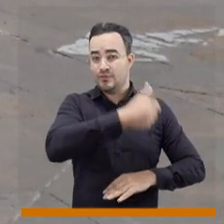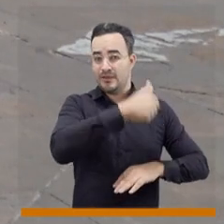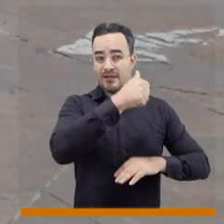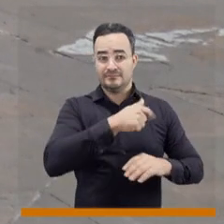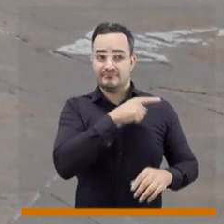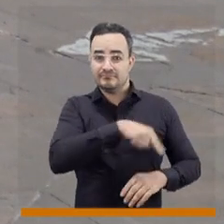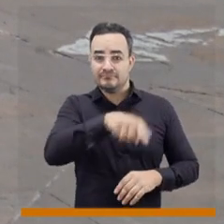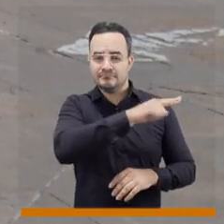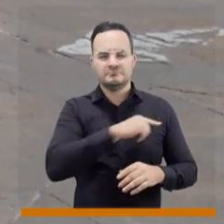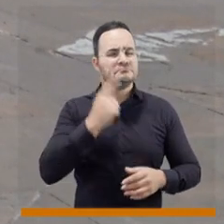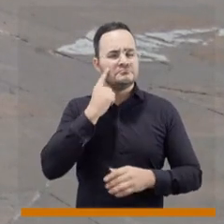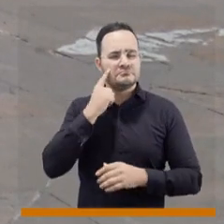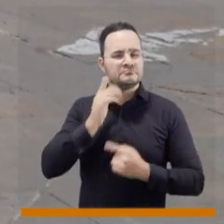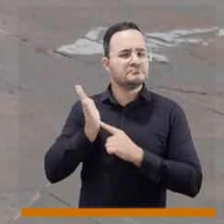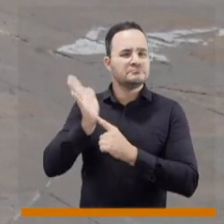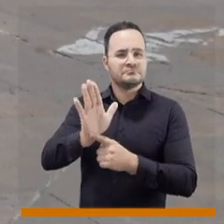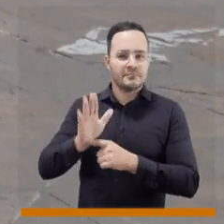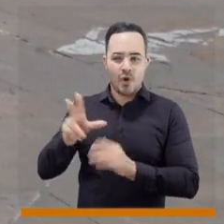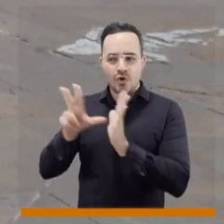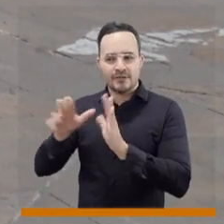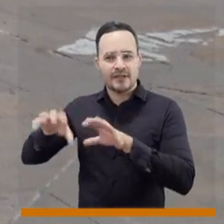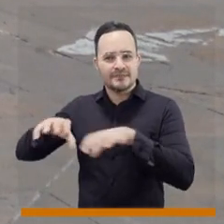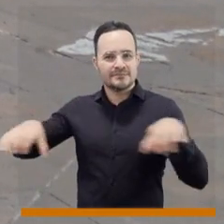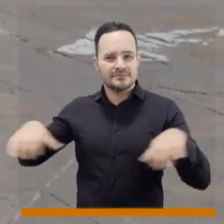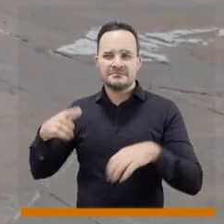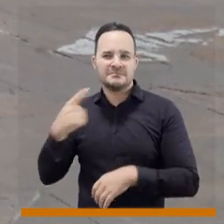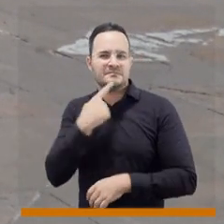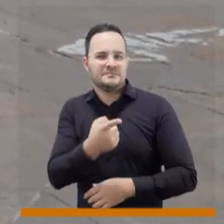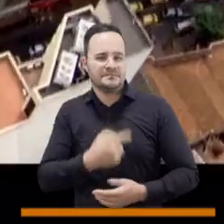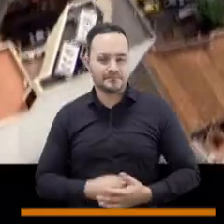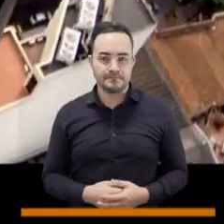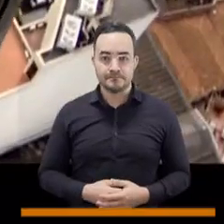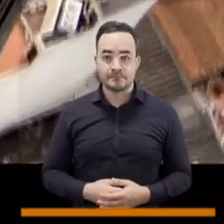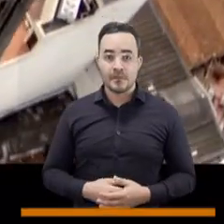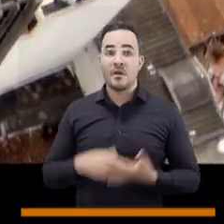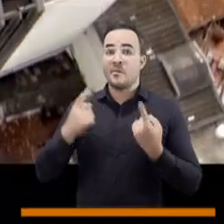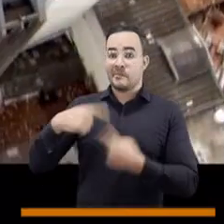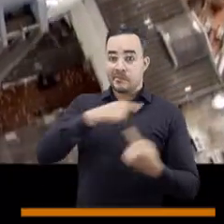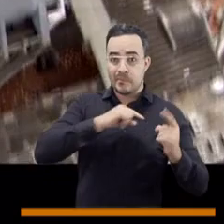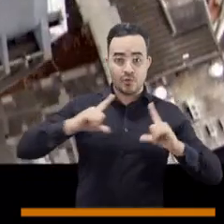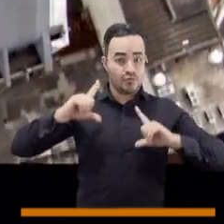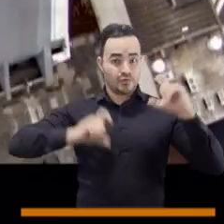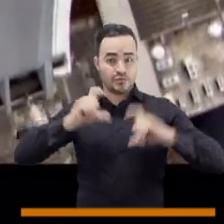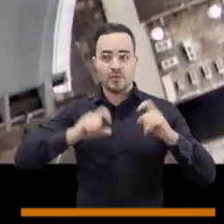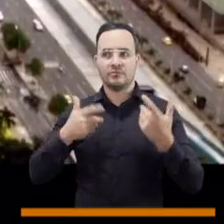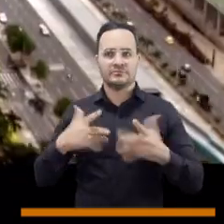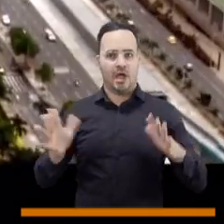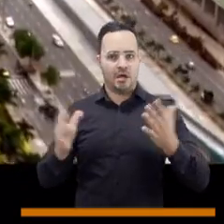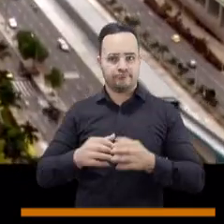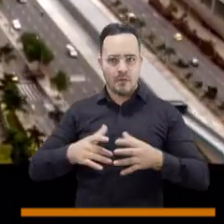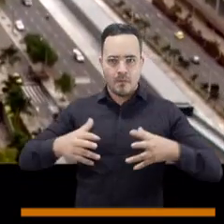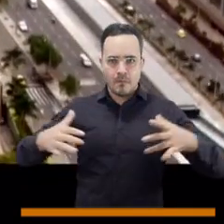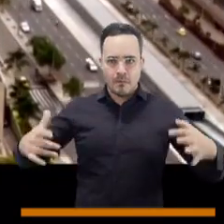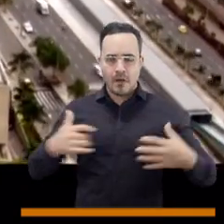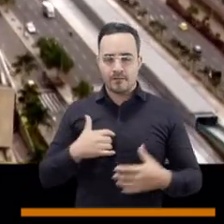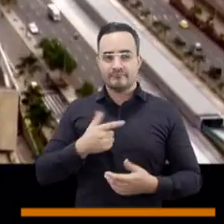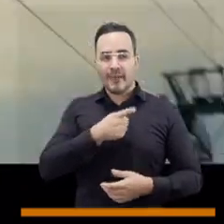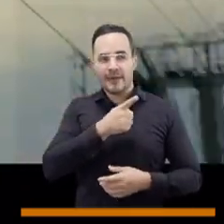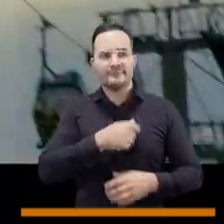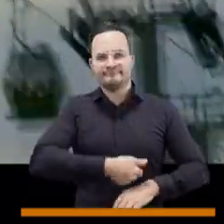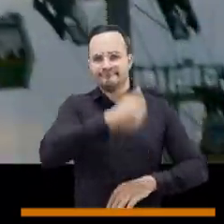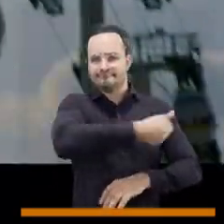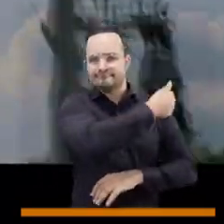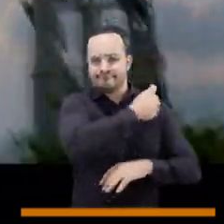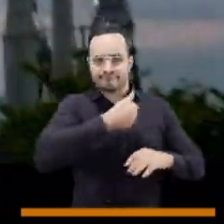ese sector. Veamos lo que dice el gremio de los hoteleros. El punto turístico que vive Medellín implica que todas las